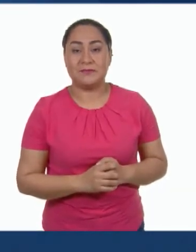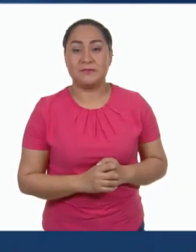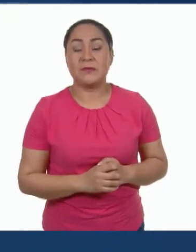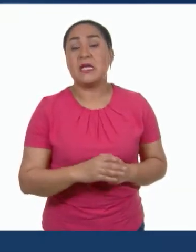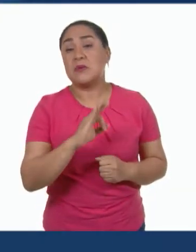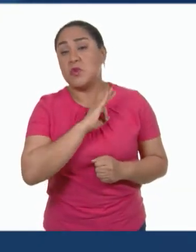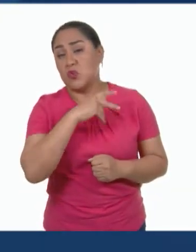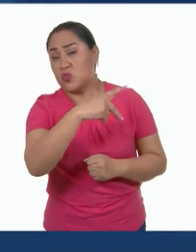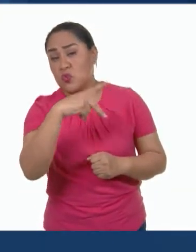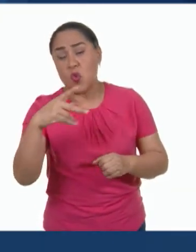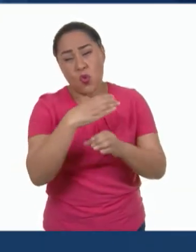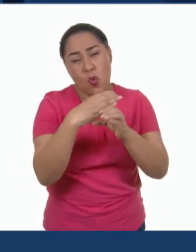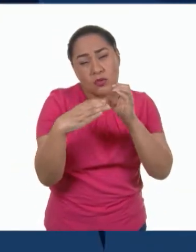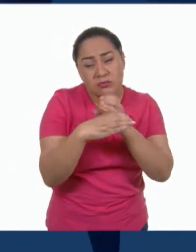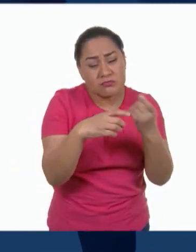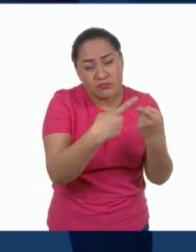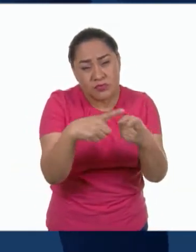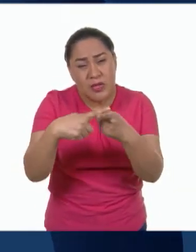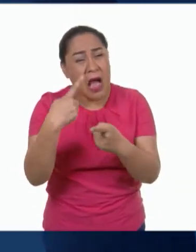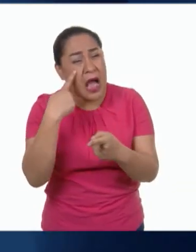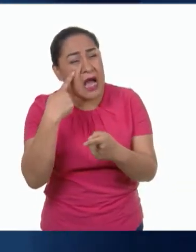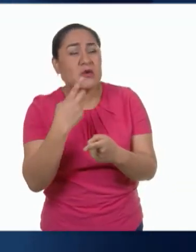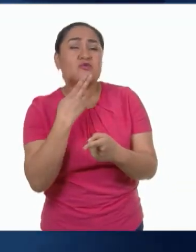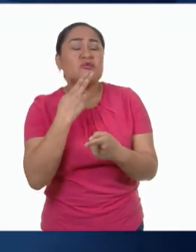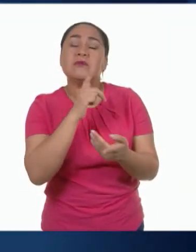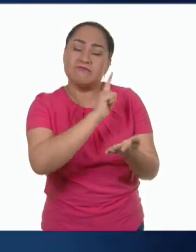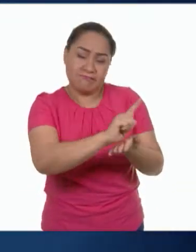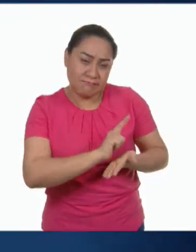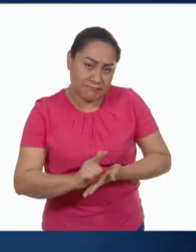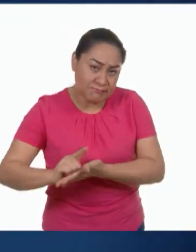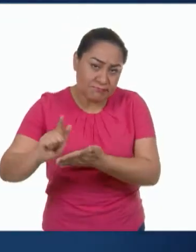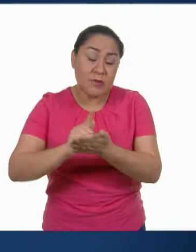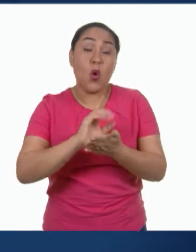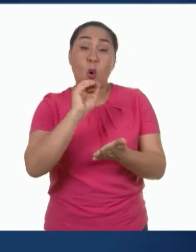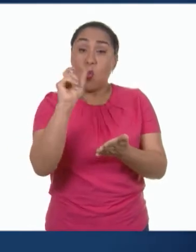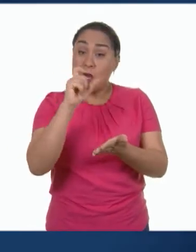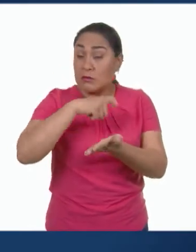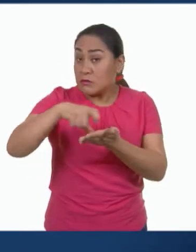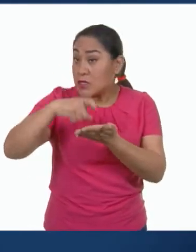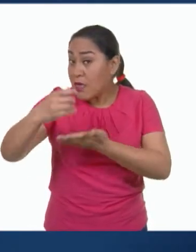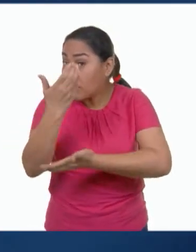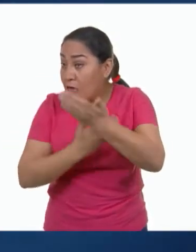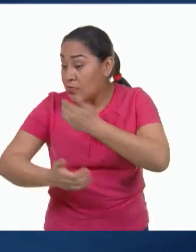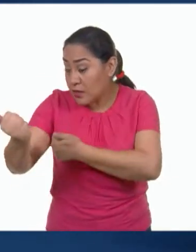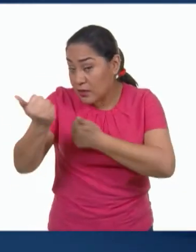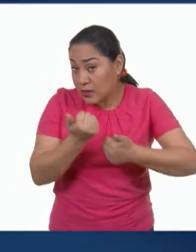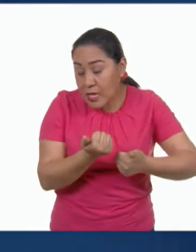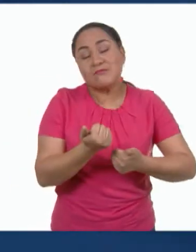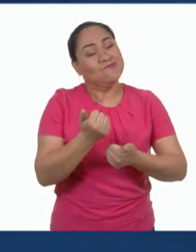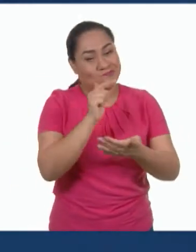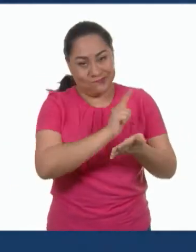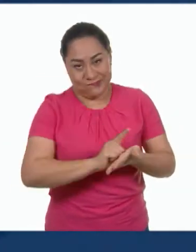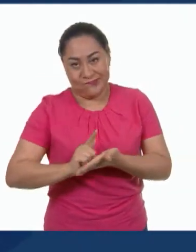Desinfecta las superficies y los objetos que más utilizas. También las cosas que compres en la tienda o el supermercado.